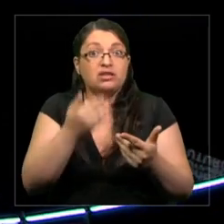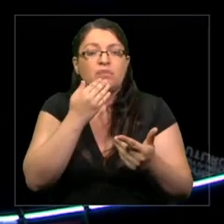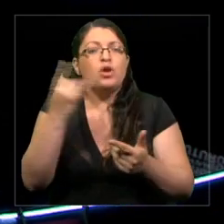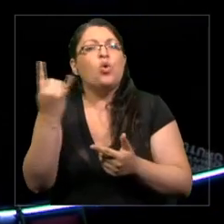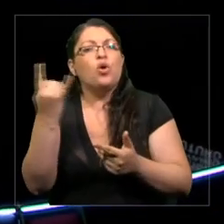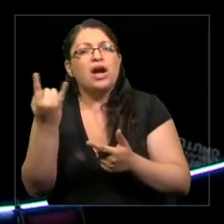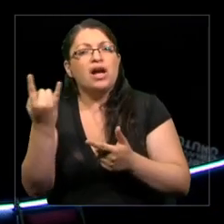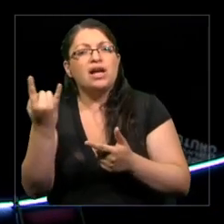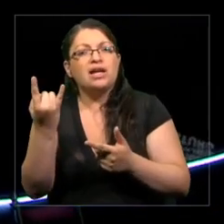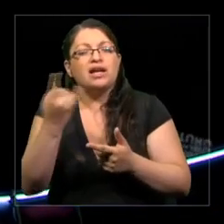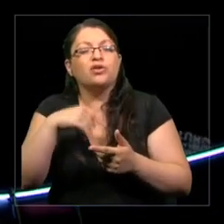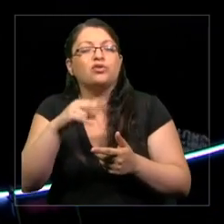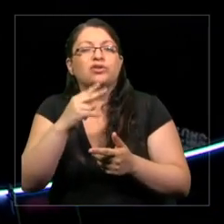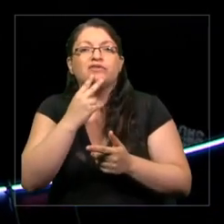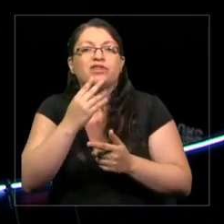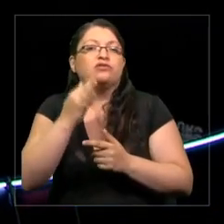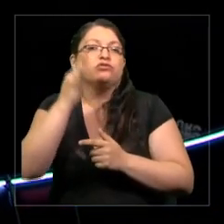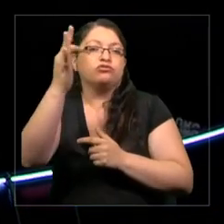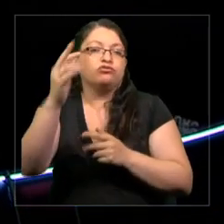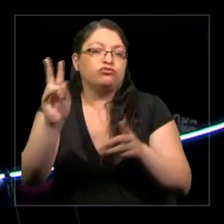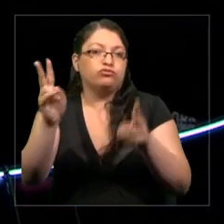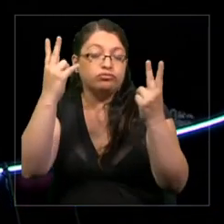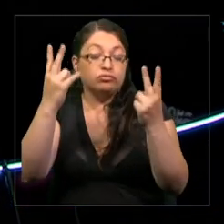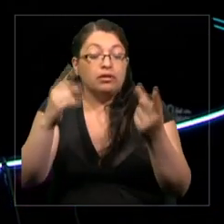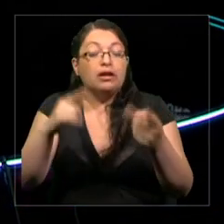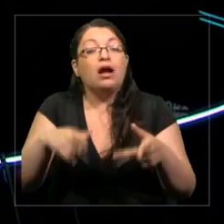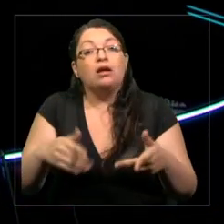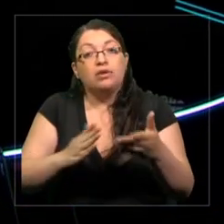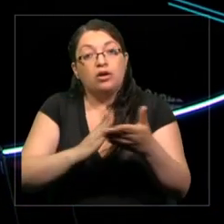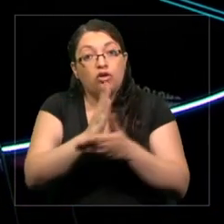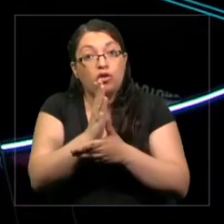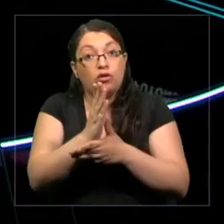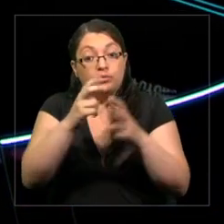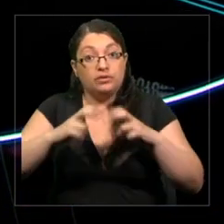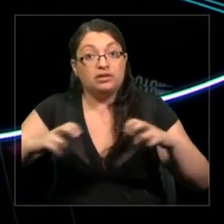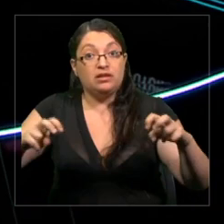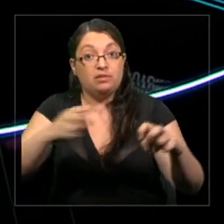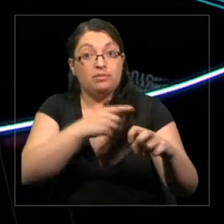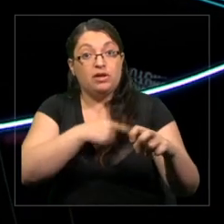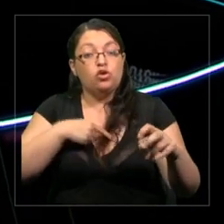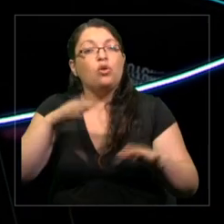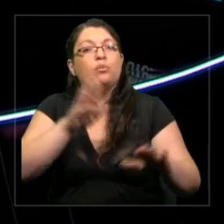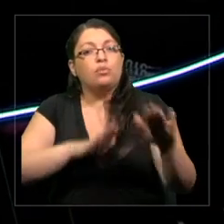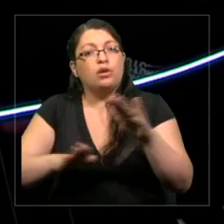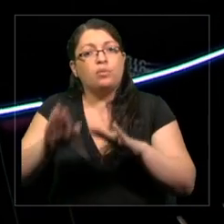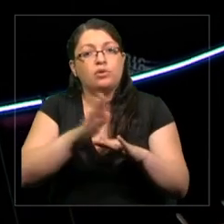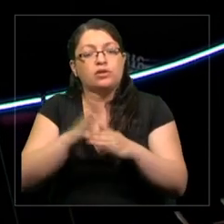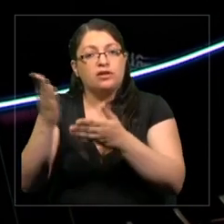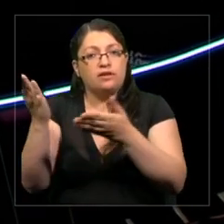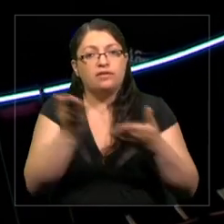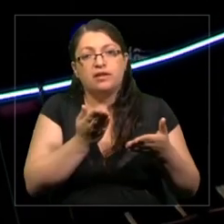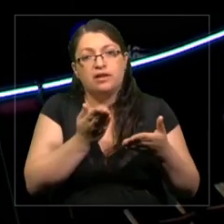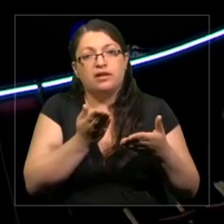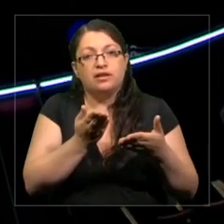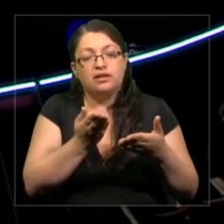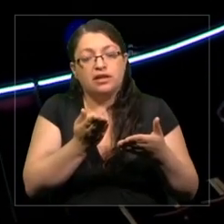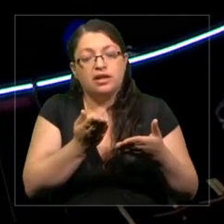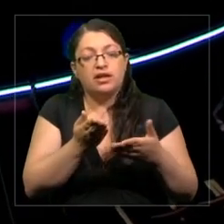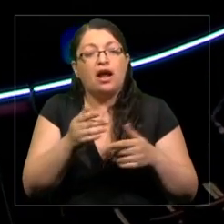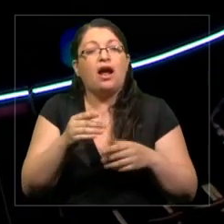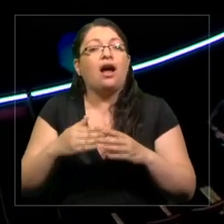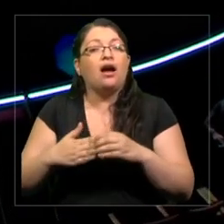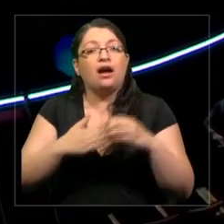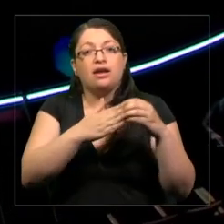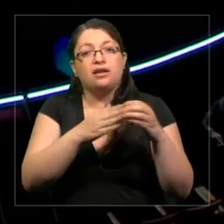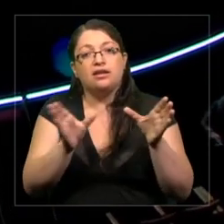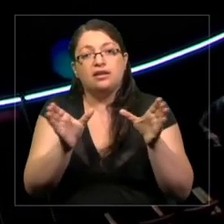sobrevivencia. Para iniciar el panel Proteger, le damos la bienvenida a Ocolomban de Vargas, líder del equipo de evolución